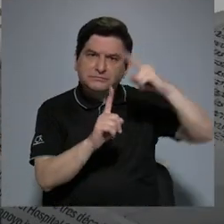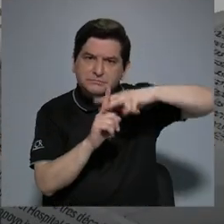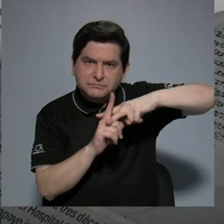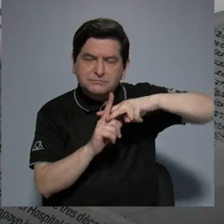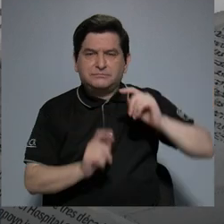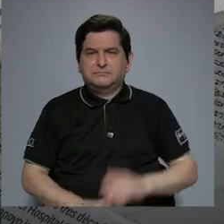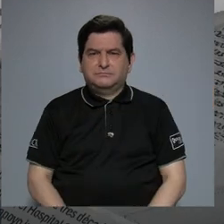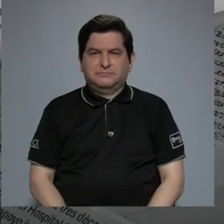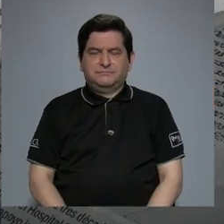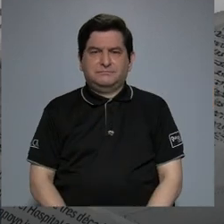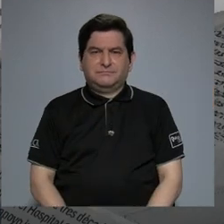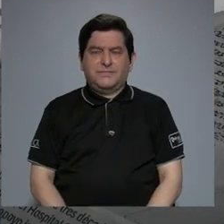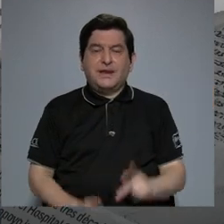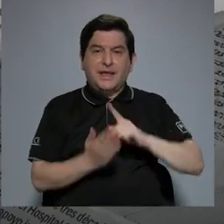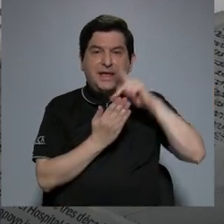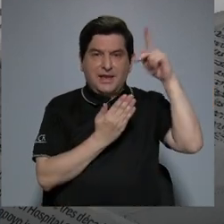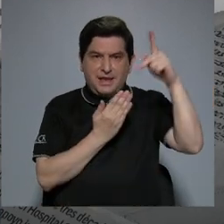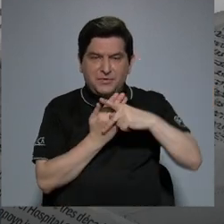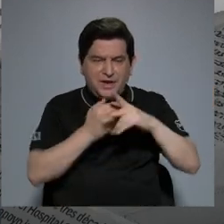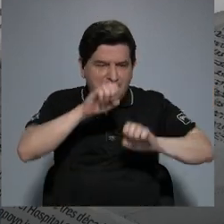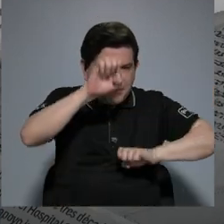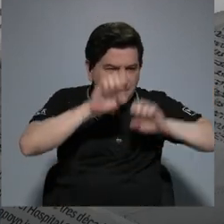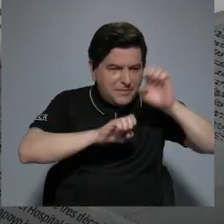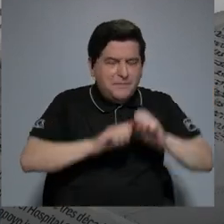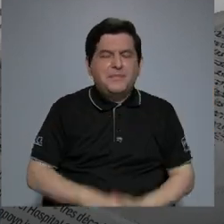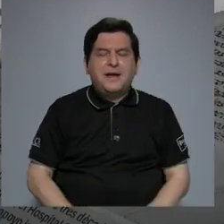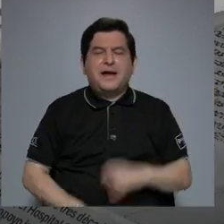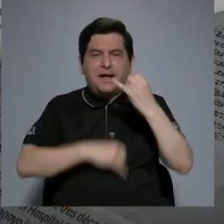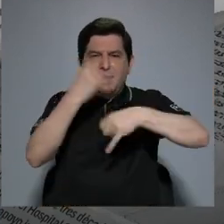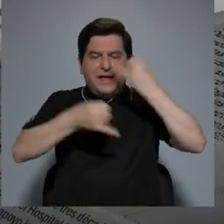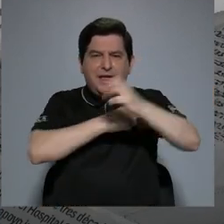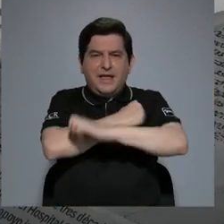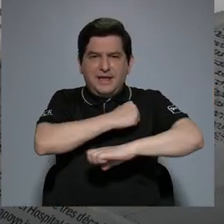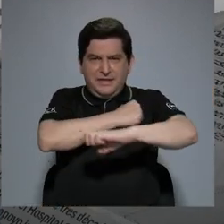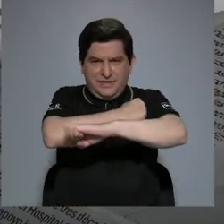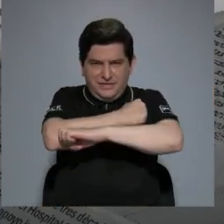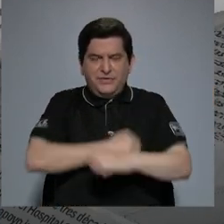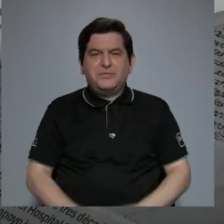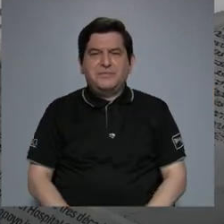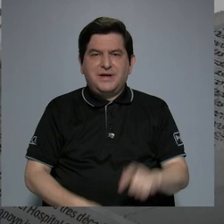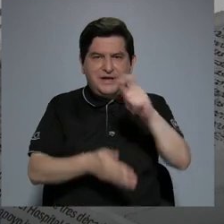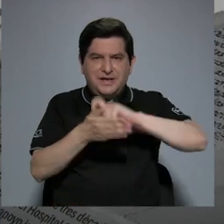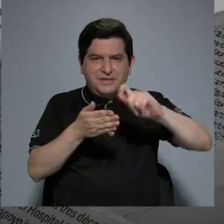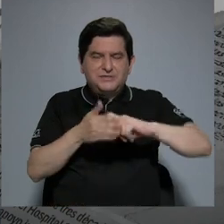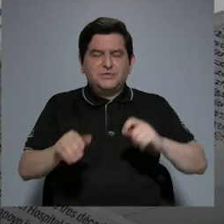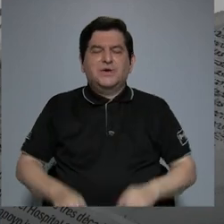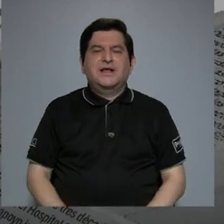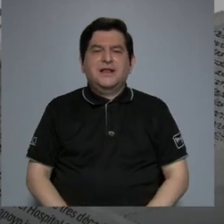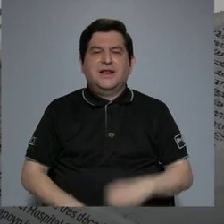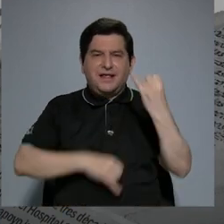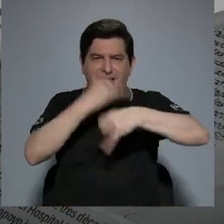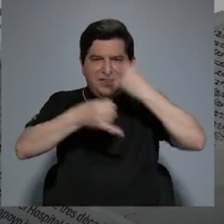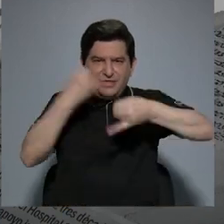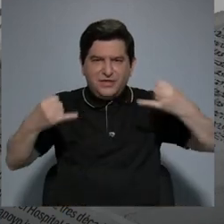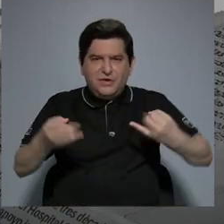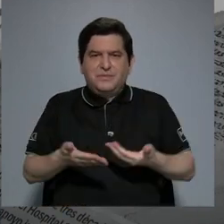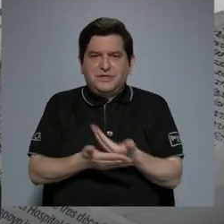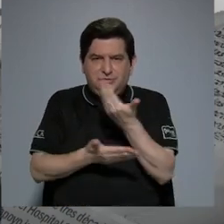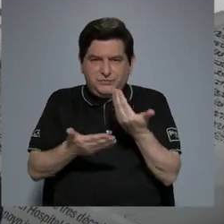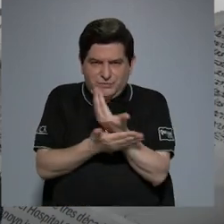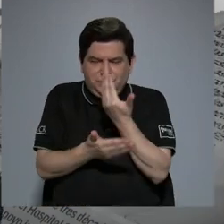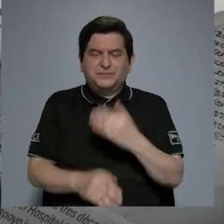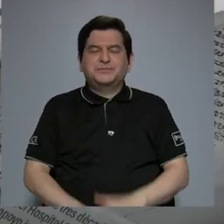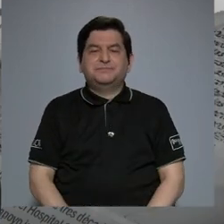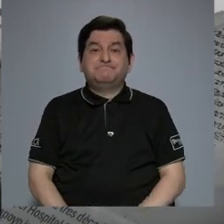con el programa de evaluación en lenguas extranjeras de la Escuela de Lenguas Modernas. Bueno,